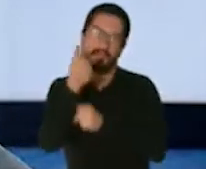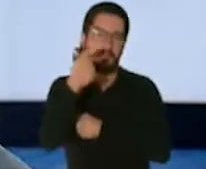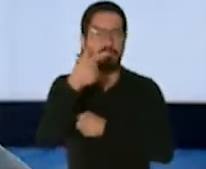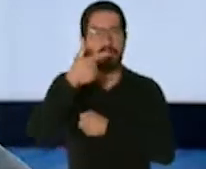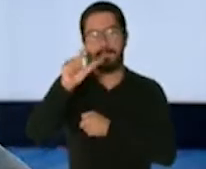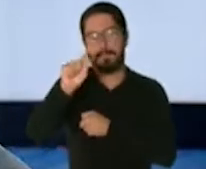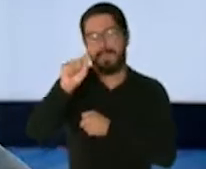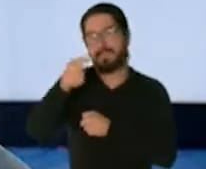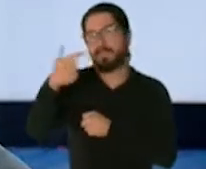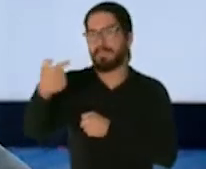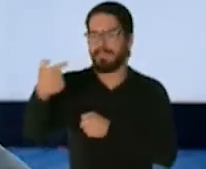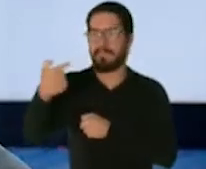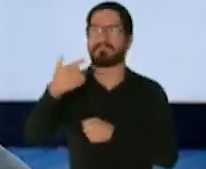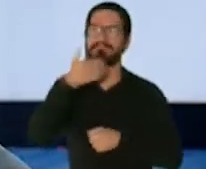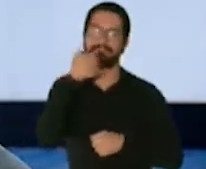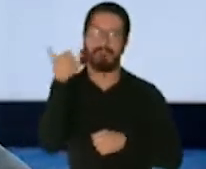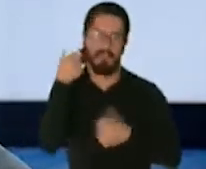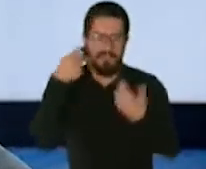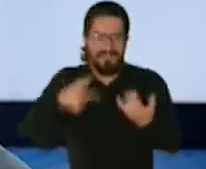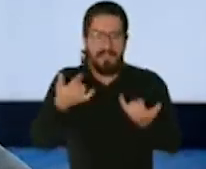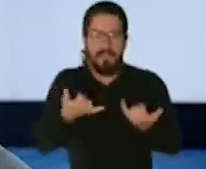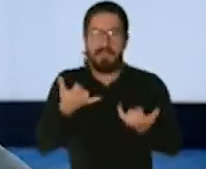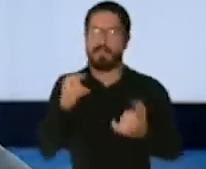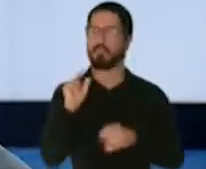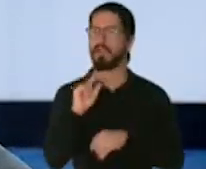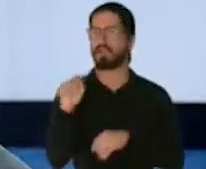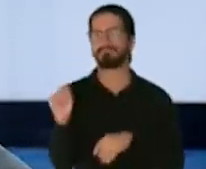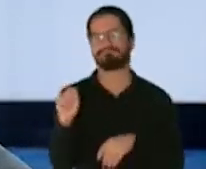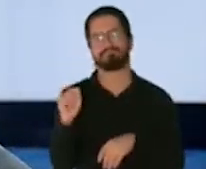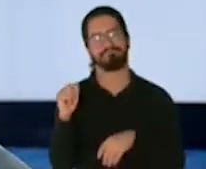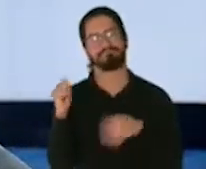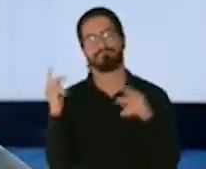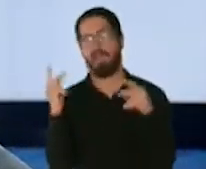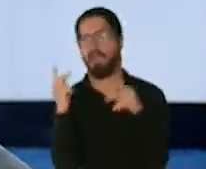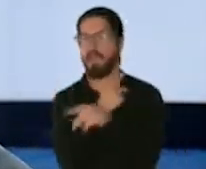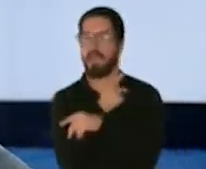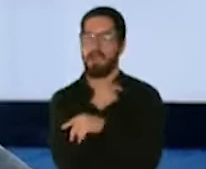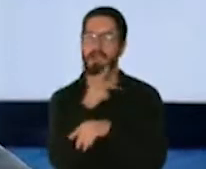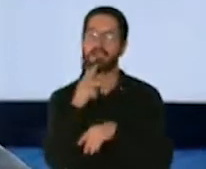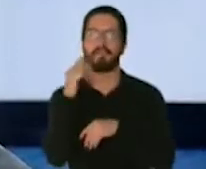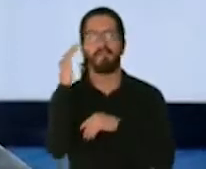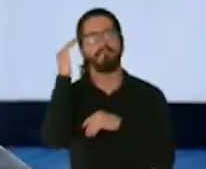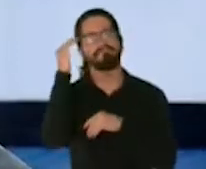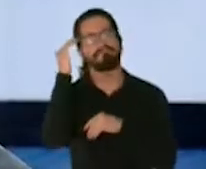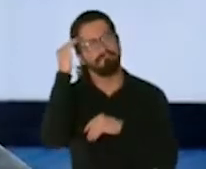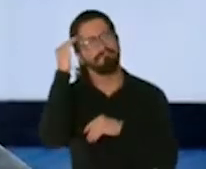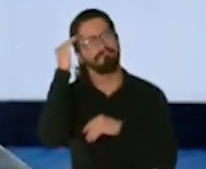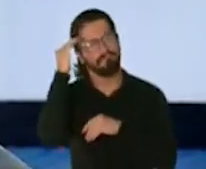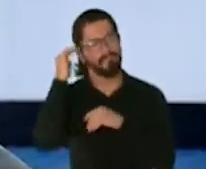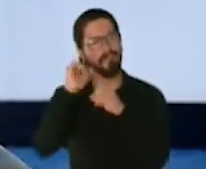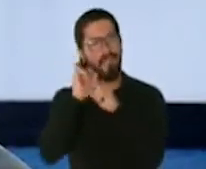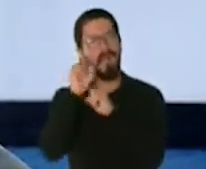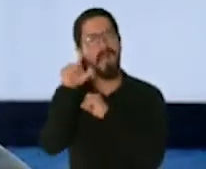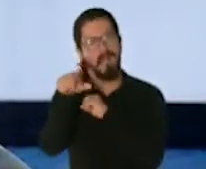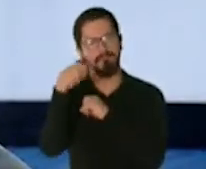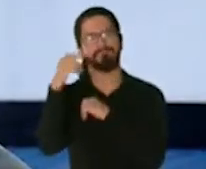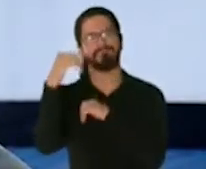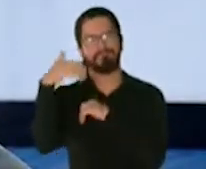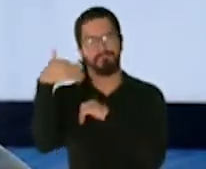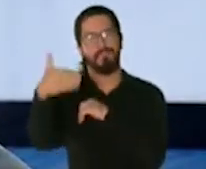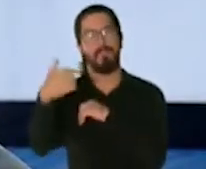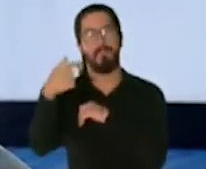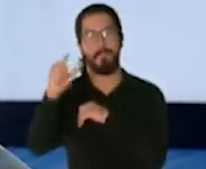duro, ha sido bien duro. Pero el próximo año yo estoy seguro que vamos a volver a una nueva normalidad. La economía se va a